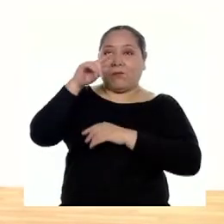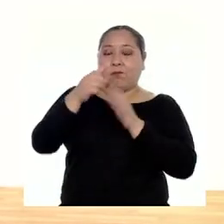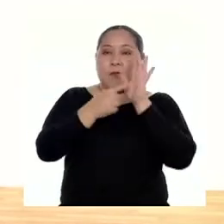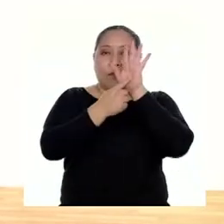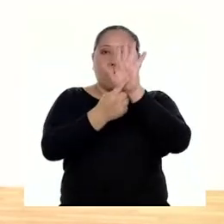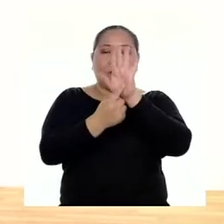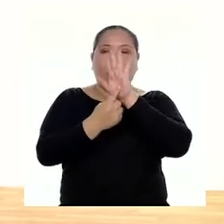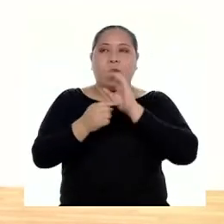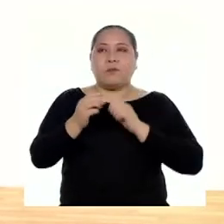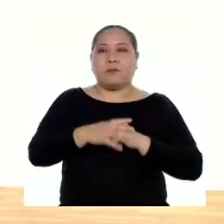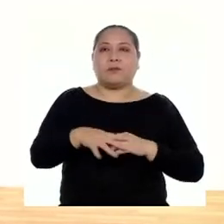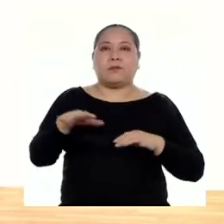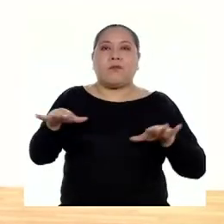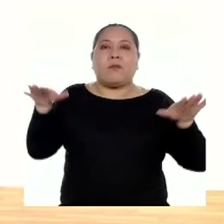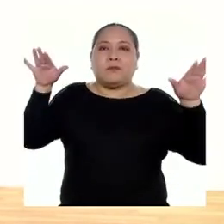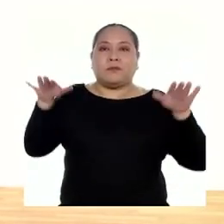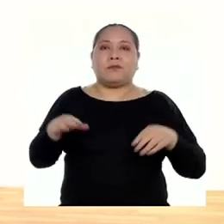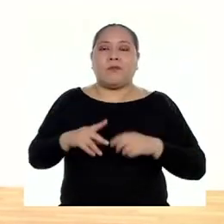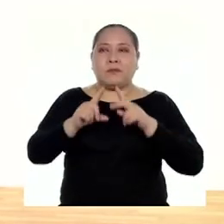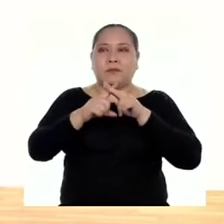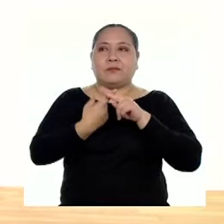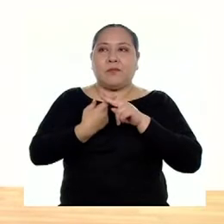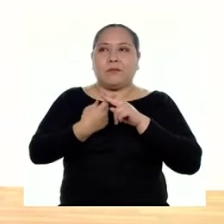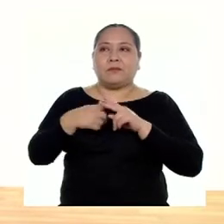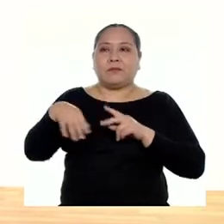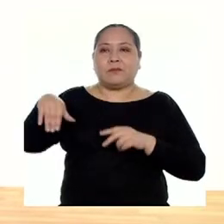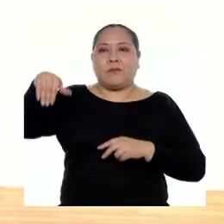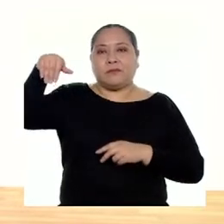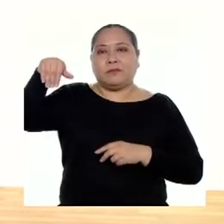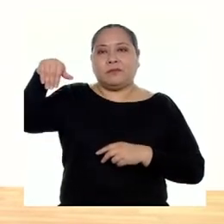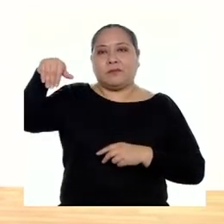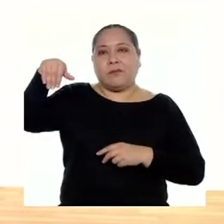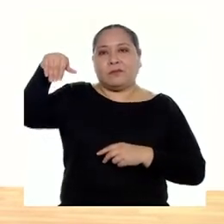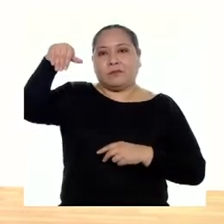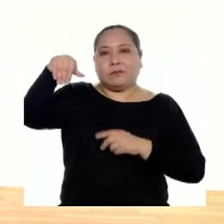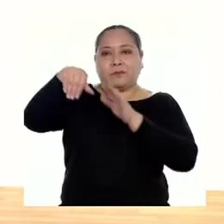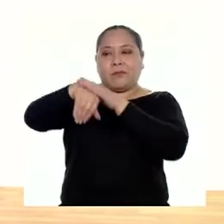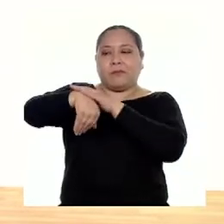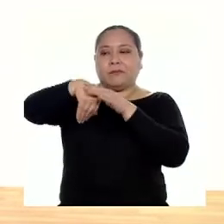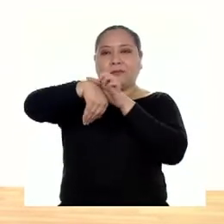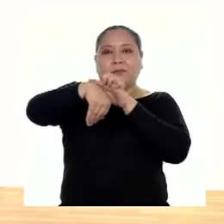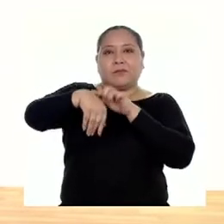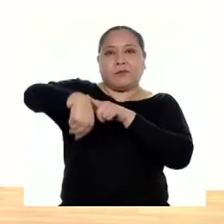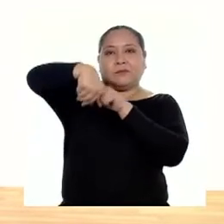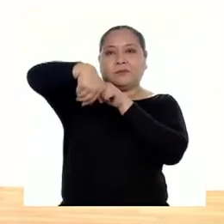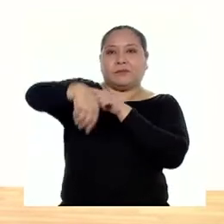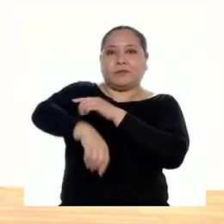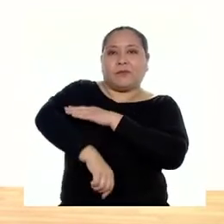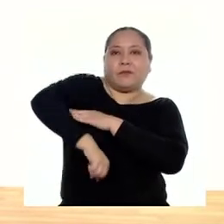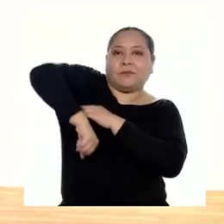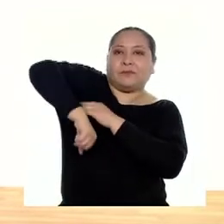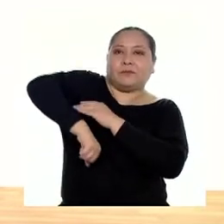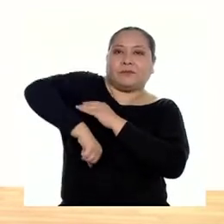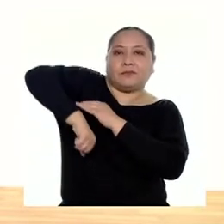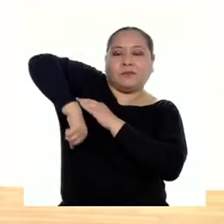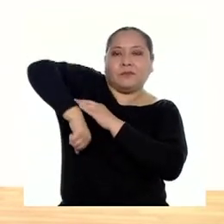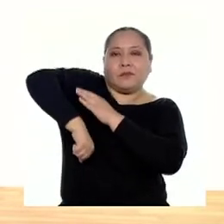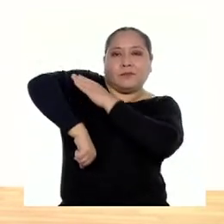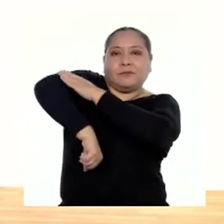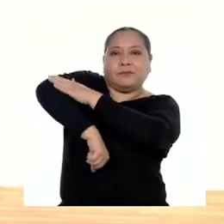¿Ok? Levanta los brazos. Voy a empezar por la muñeca. Levanto la muñeca hacia arriba. El codo, grande.